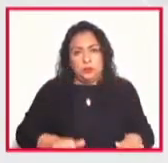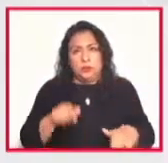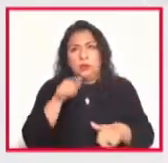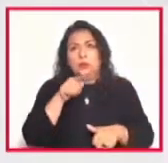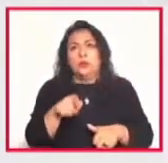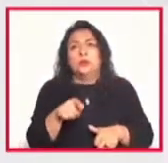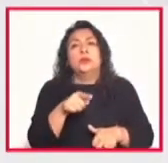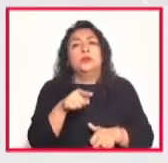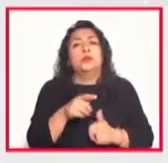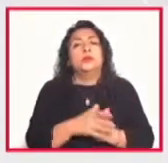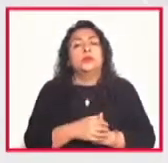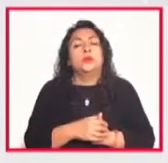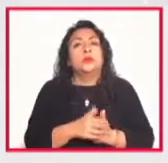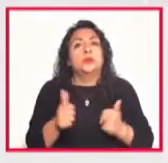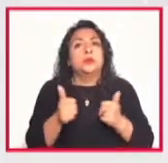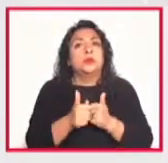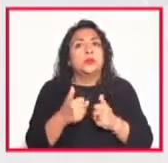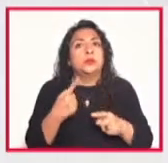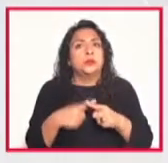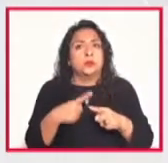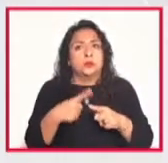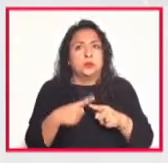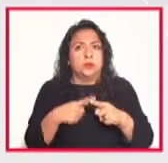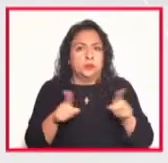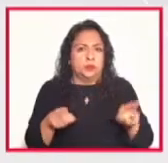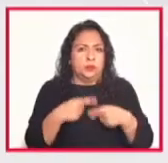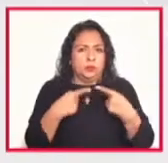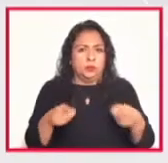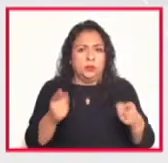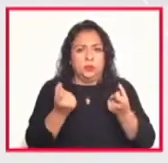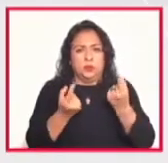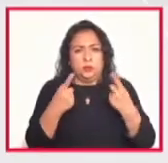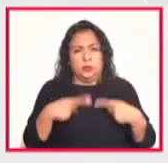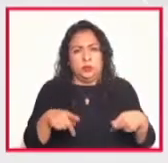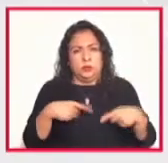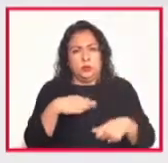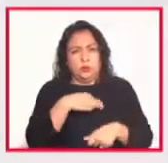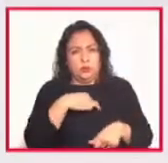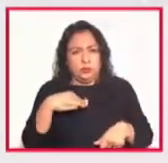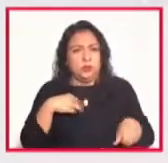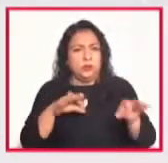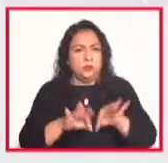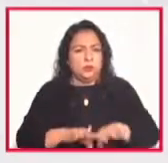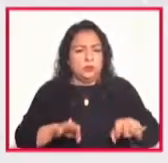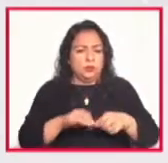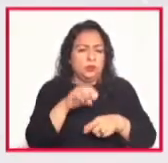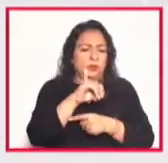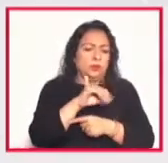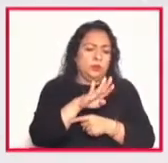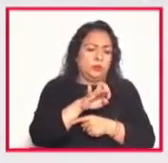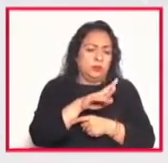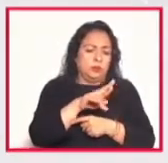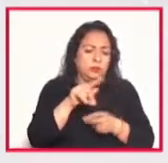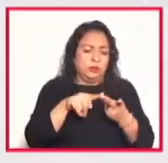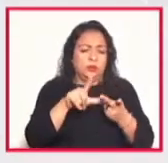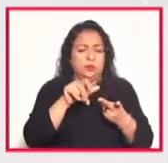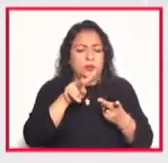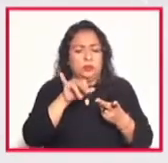Academia de Artes con música de algunos de sus miembros más connotados Maestro Ibarra Maestro La Vista